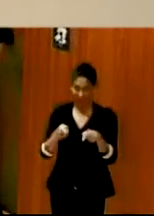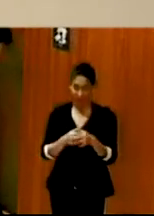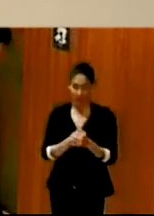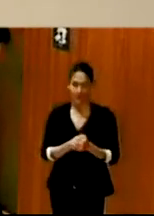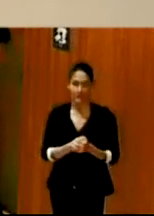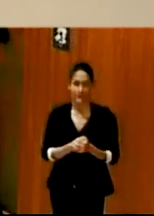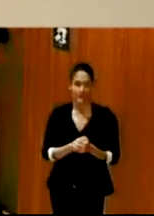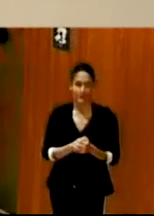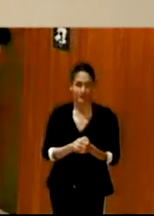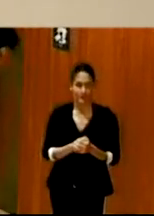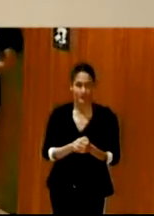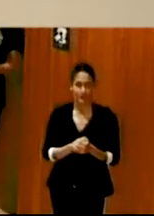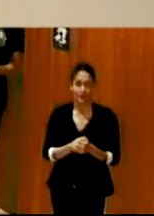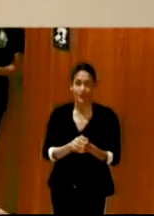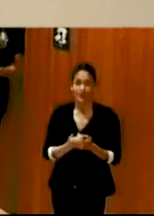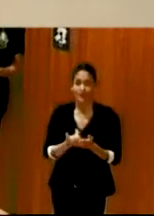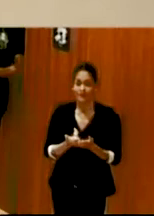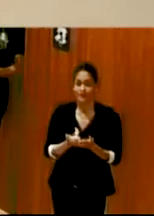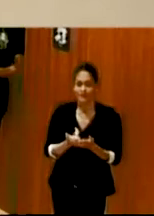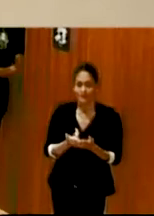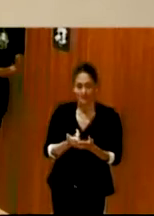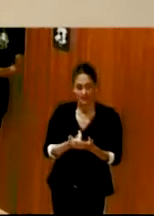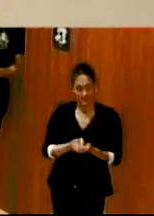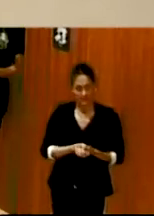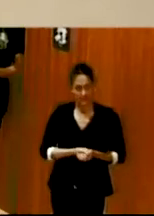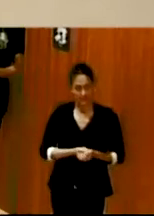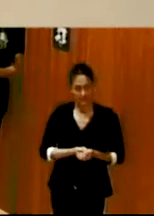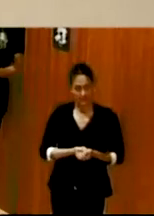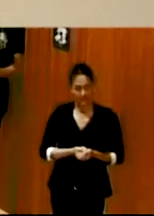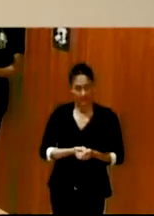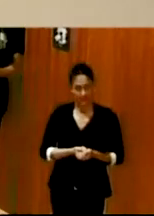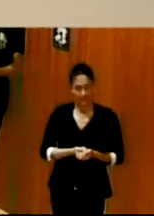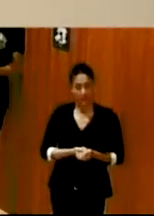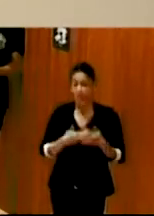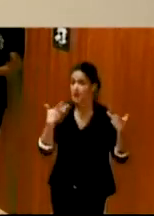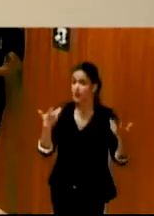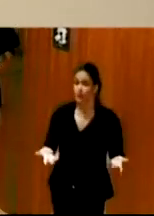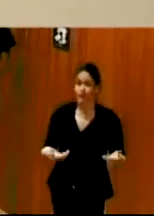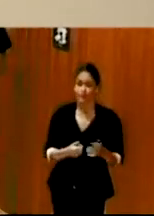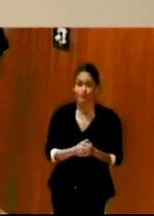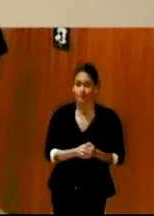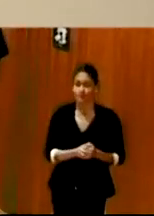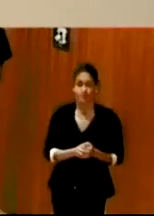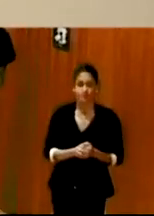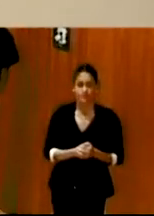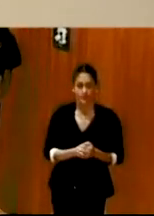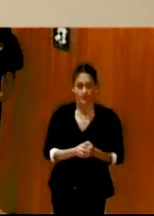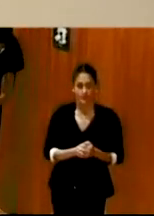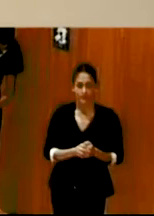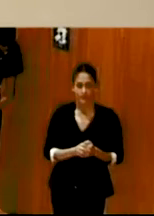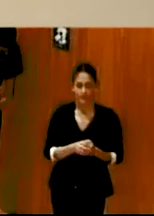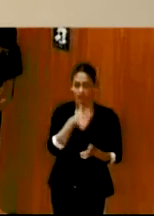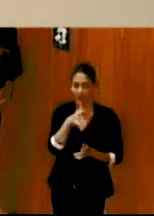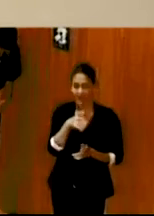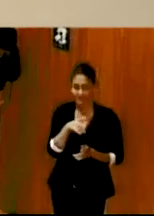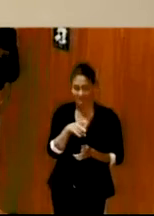interpretación y a la manera de hacerlo. Y bueno, dicho eso, metiéndonos ya